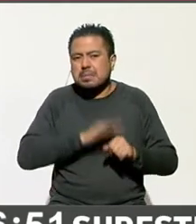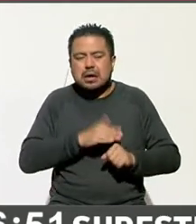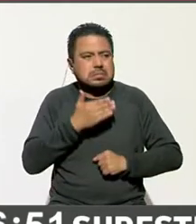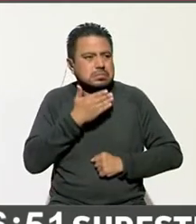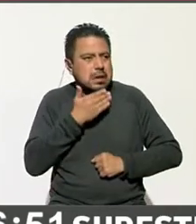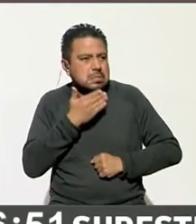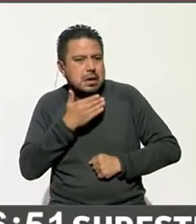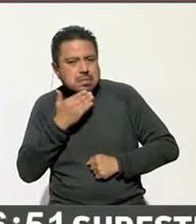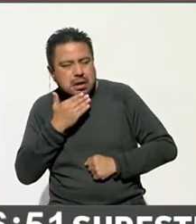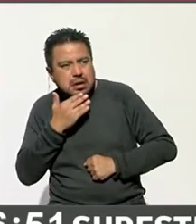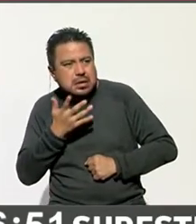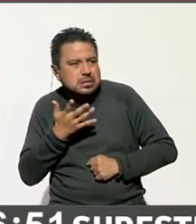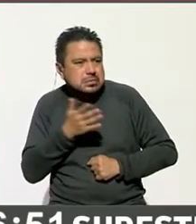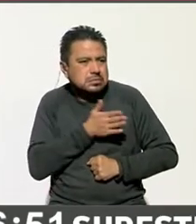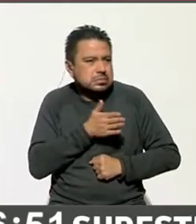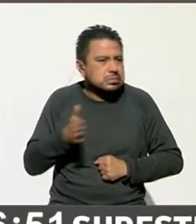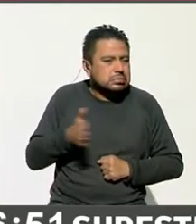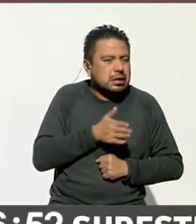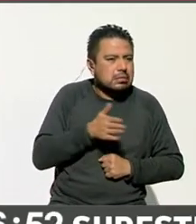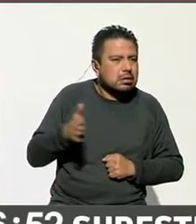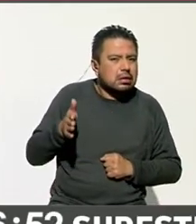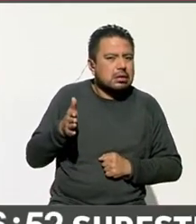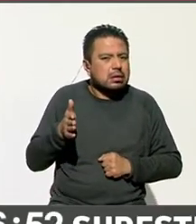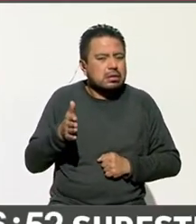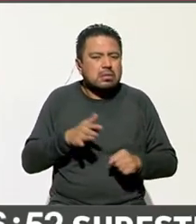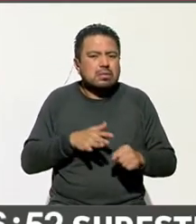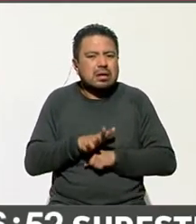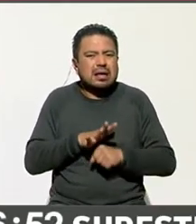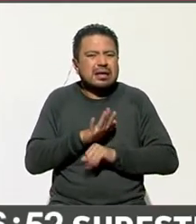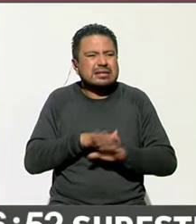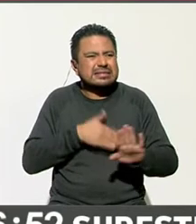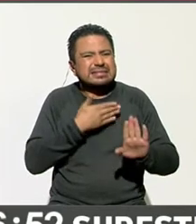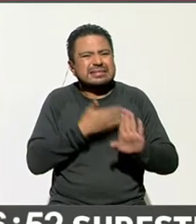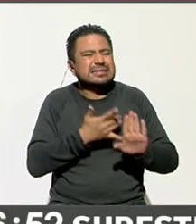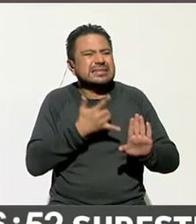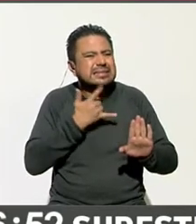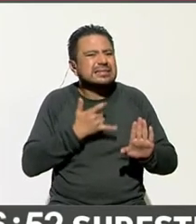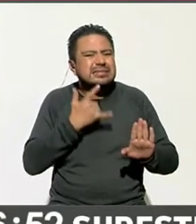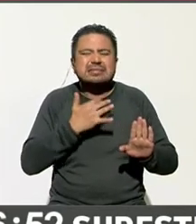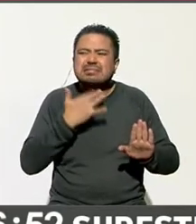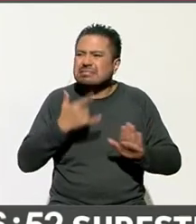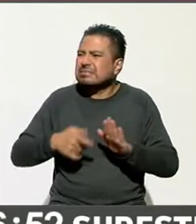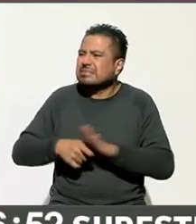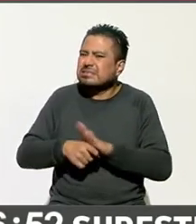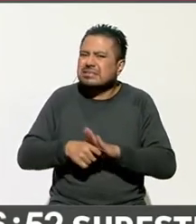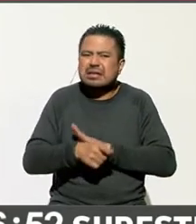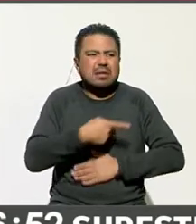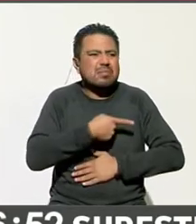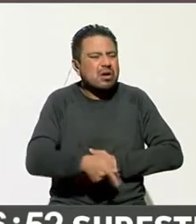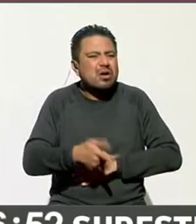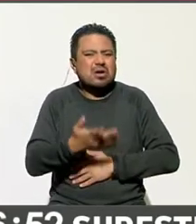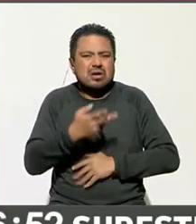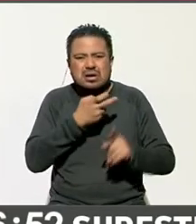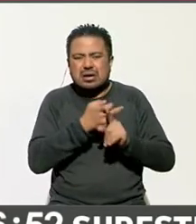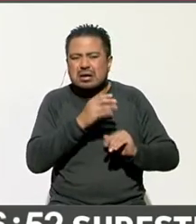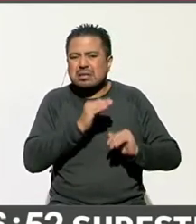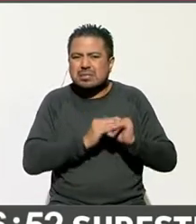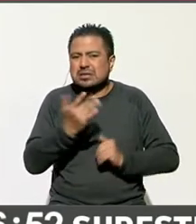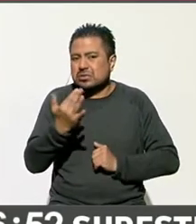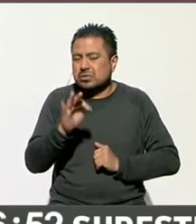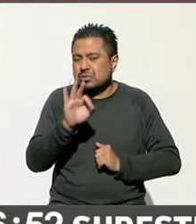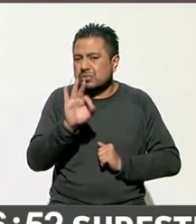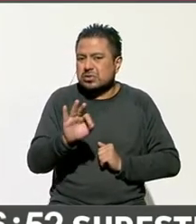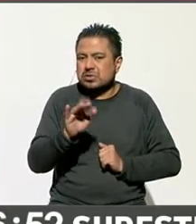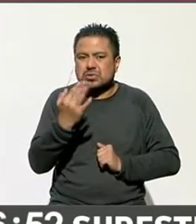bien, digamos, del combate a la corrupción o a la pobreza, este nivel es de 50